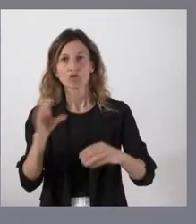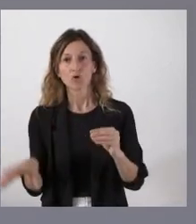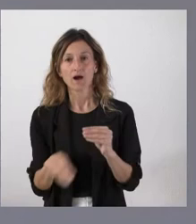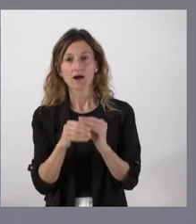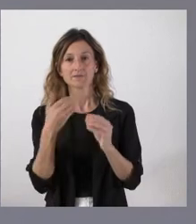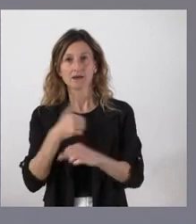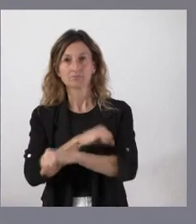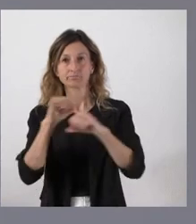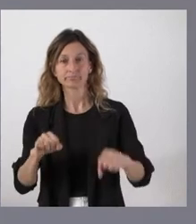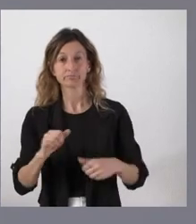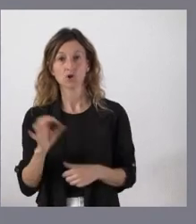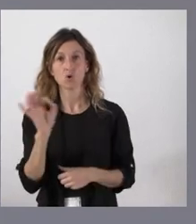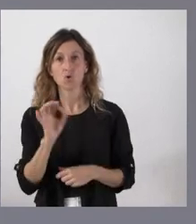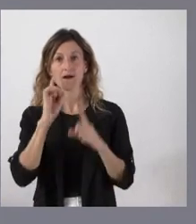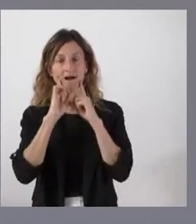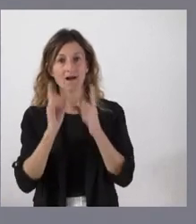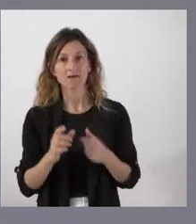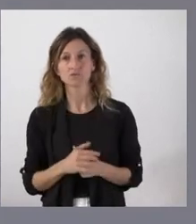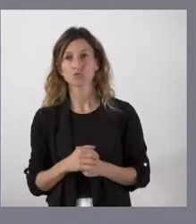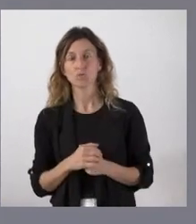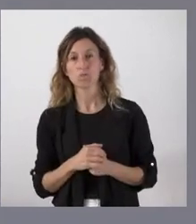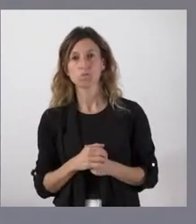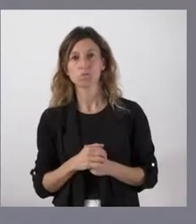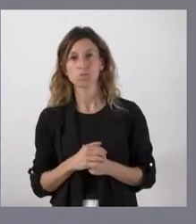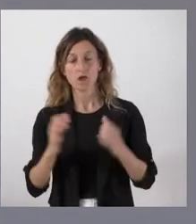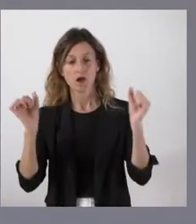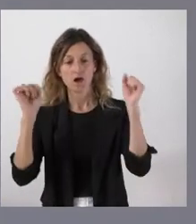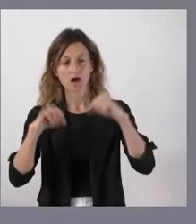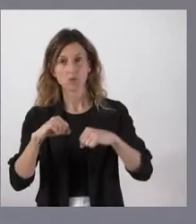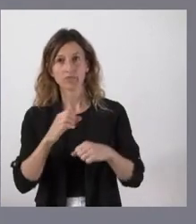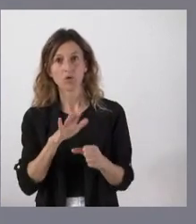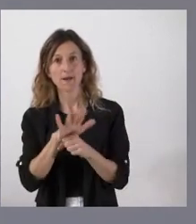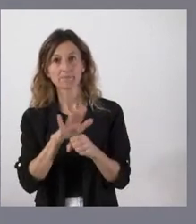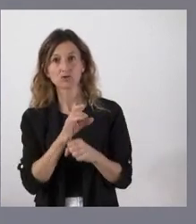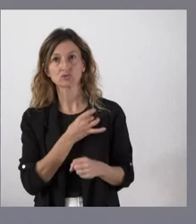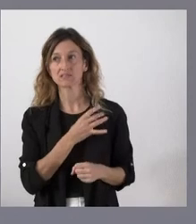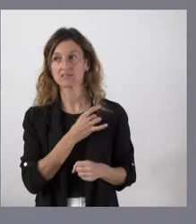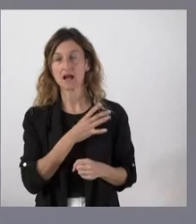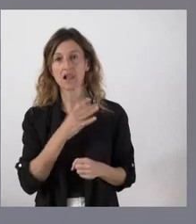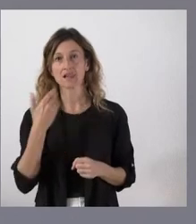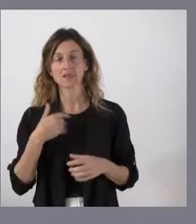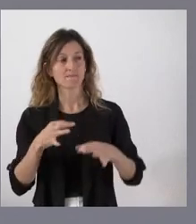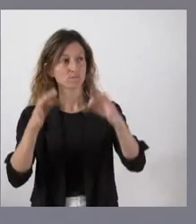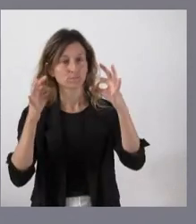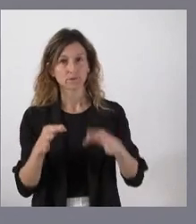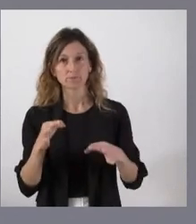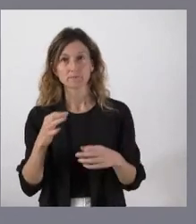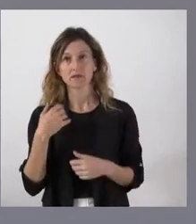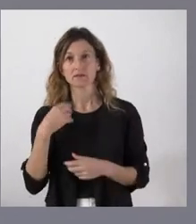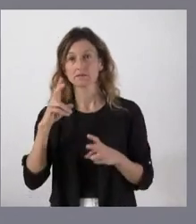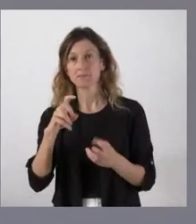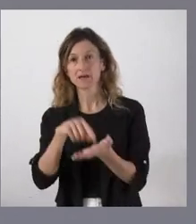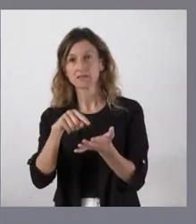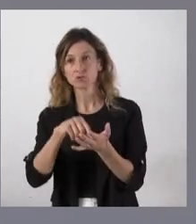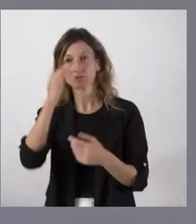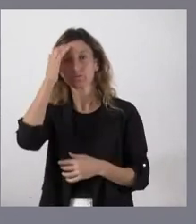consolidado o como es el caso de algunos acuerdos en el ámbito sindical que se han formalizado y que se ponen incrementos retributivos o